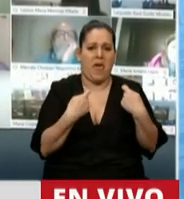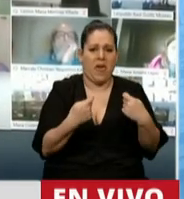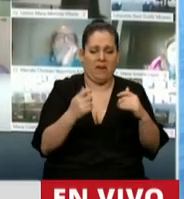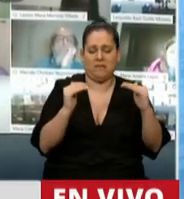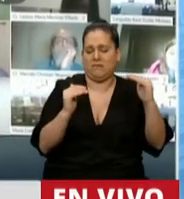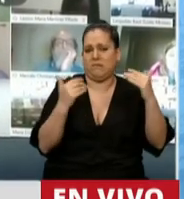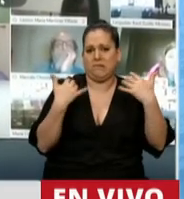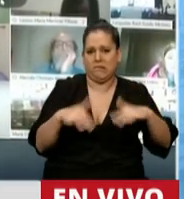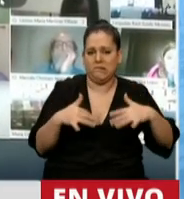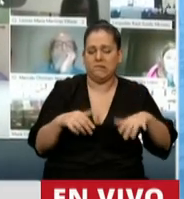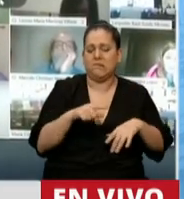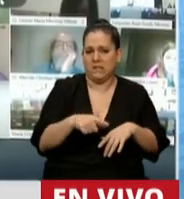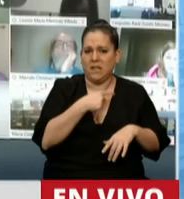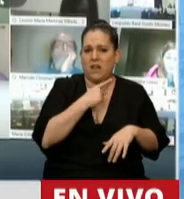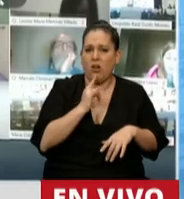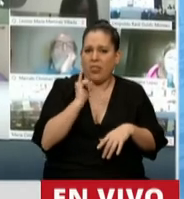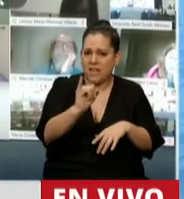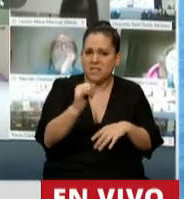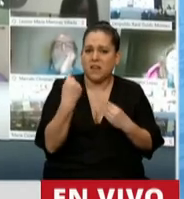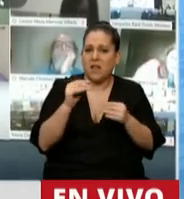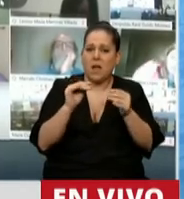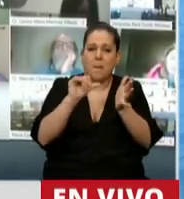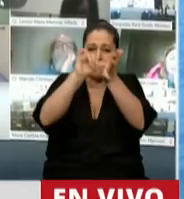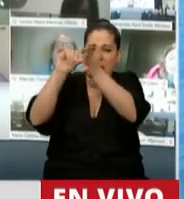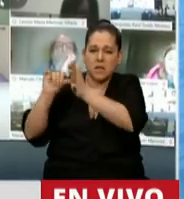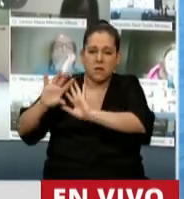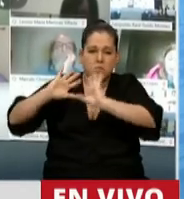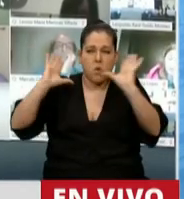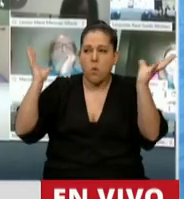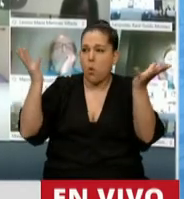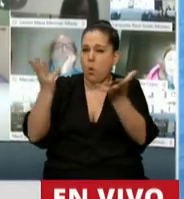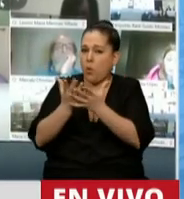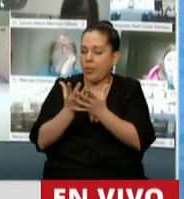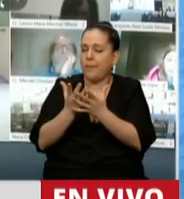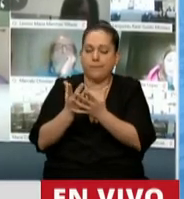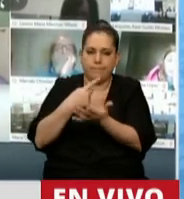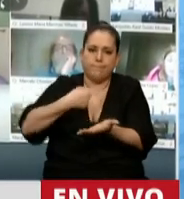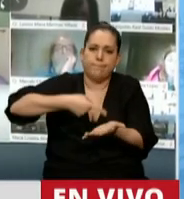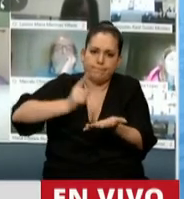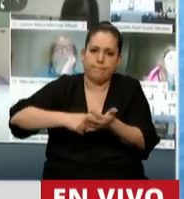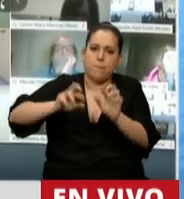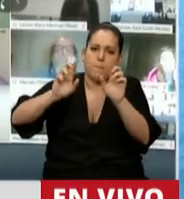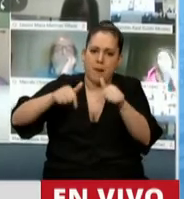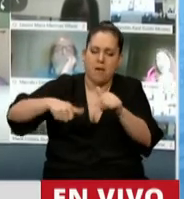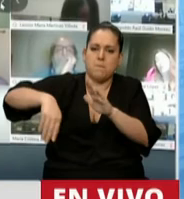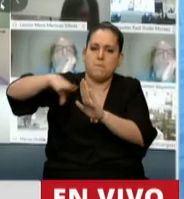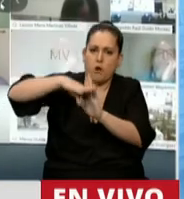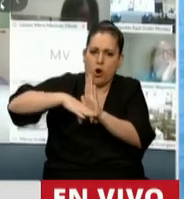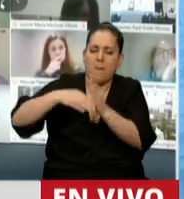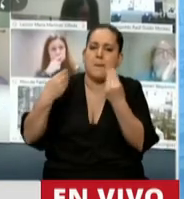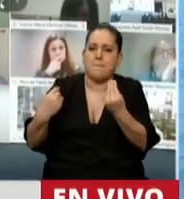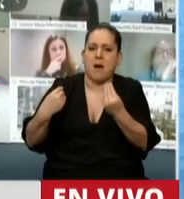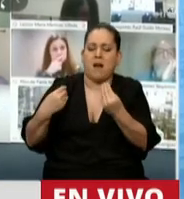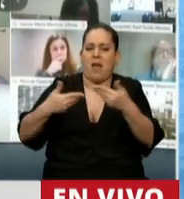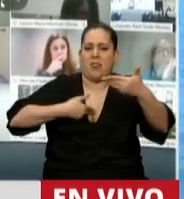decir que en todos los países del mundo se está optando por programas que impulsan la demanda